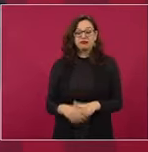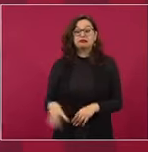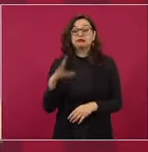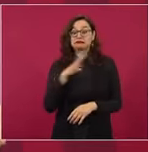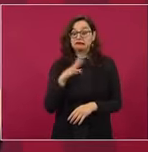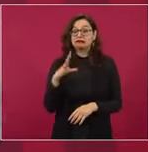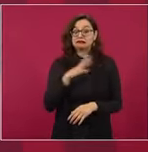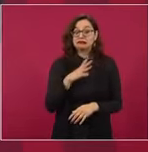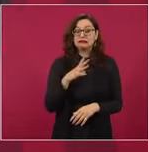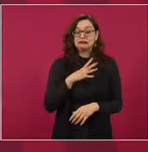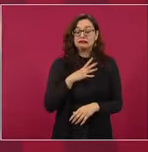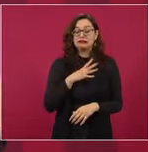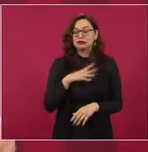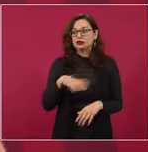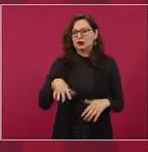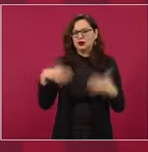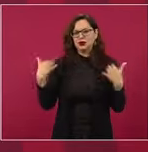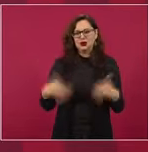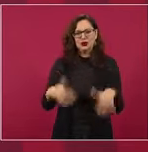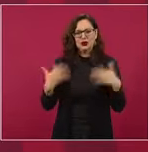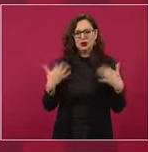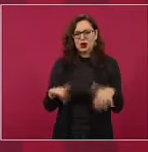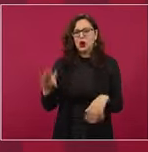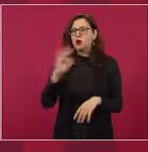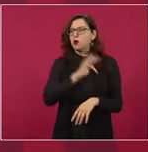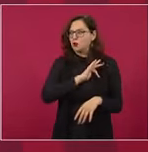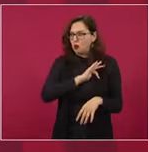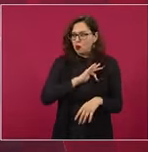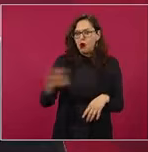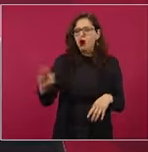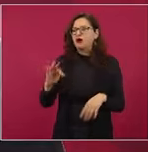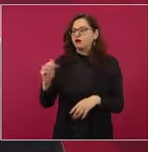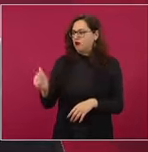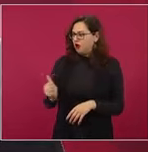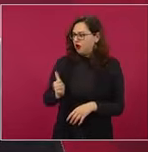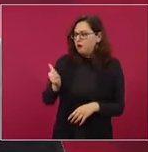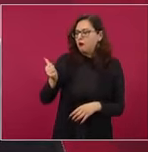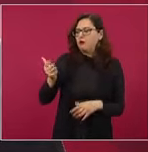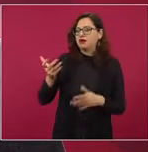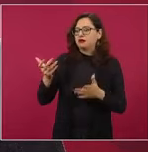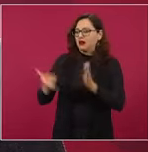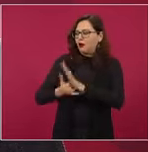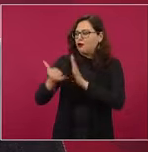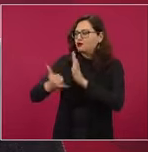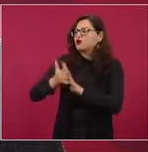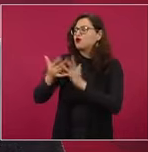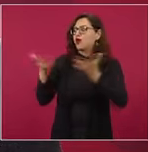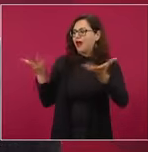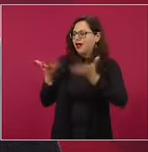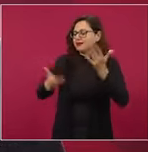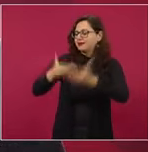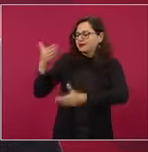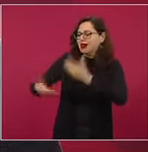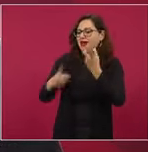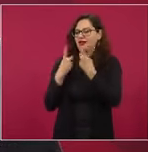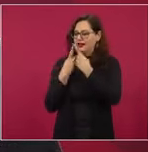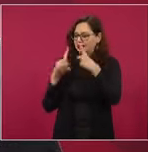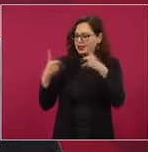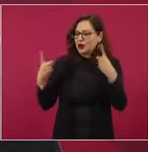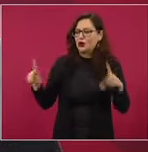para avanzar con ellos.